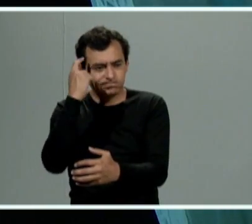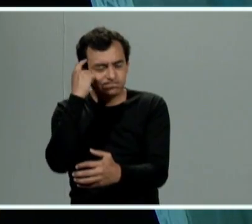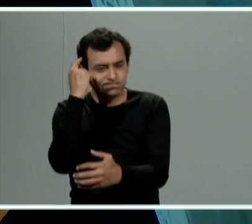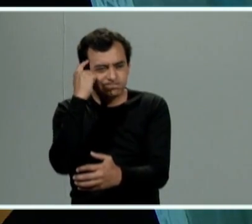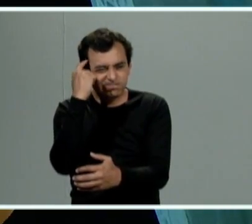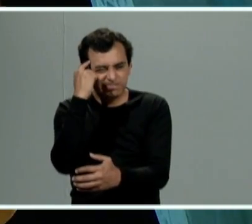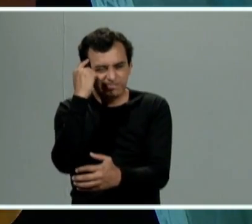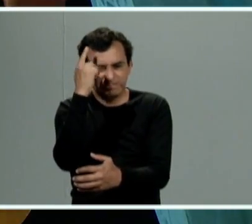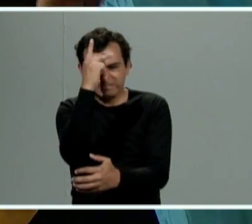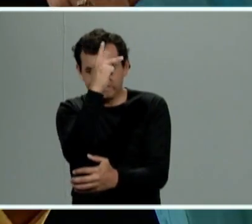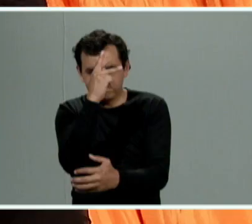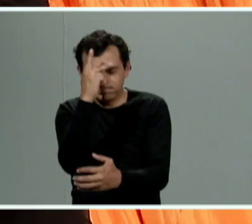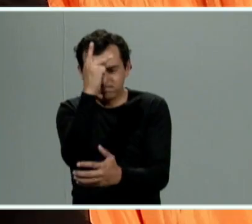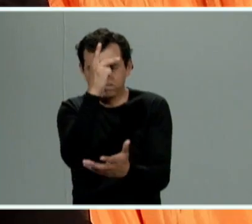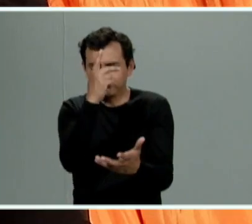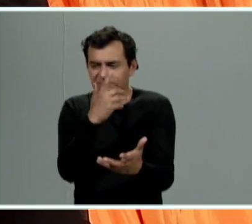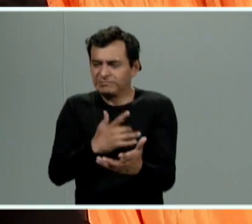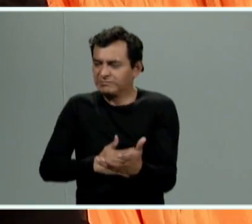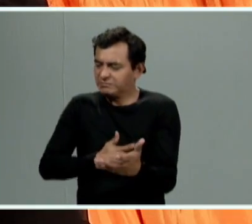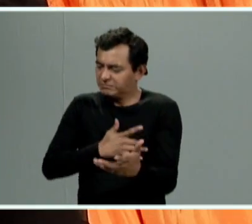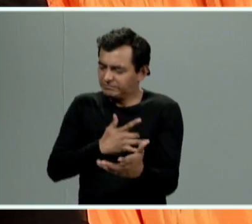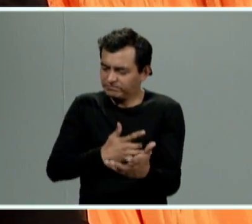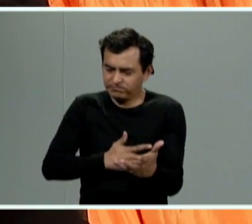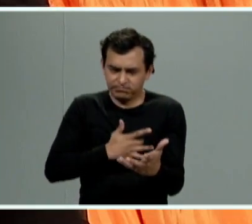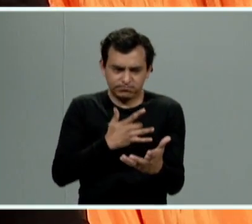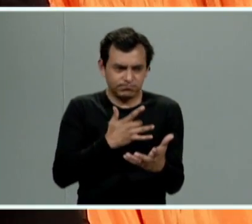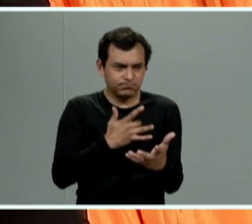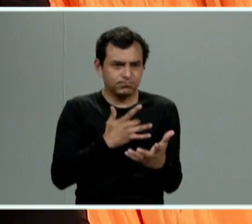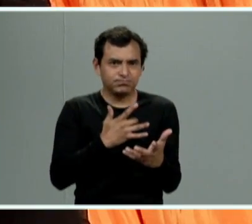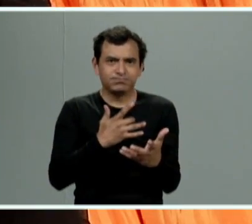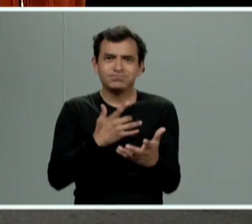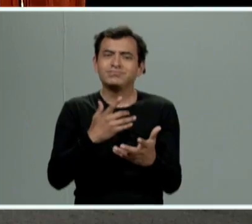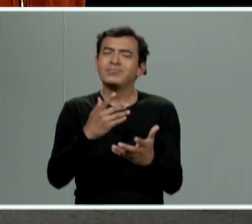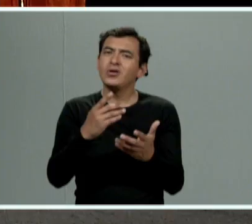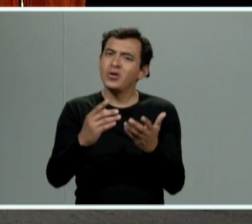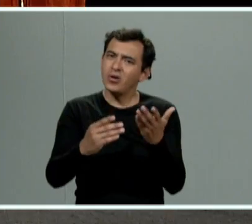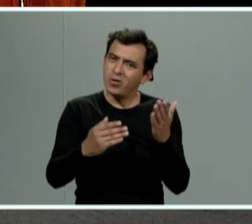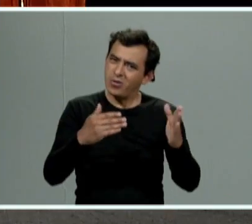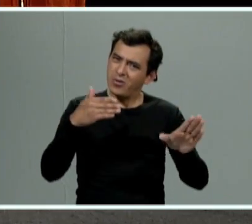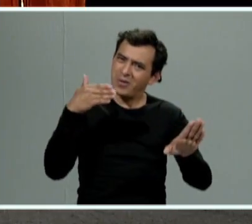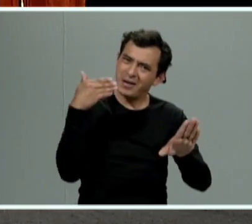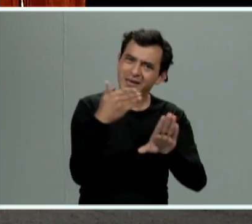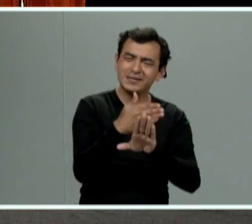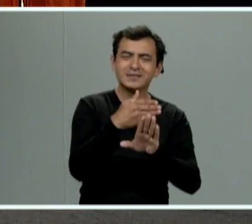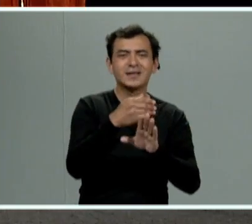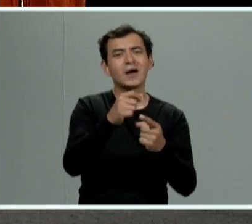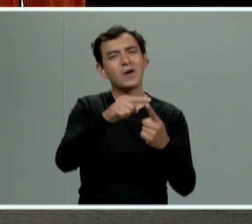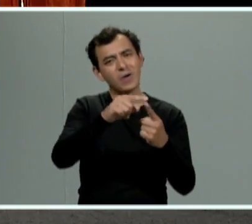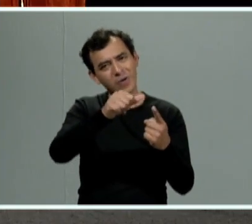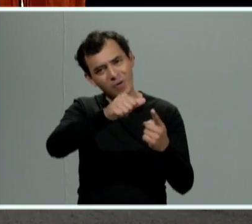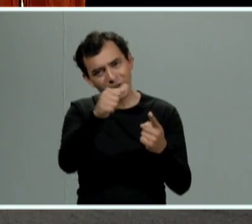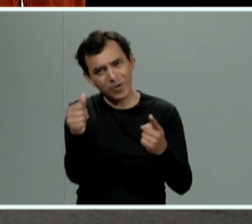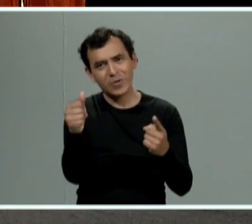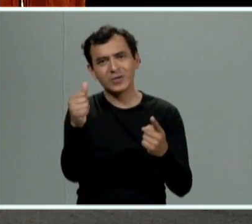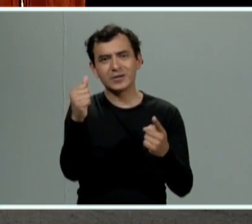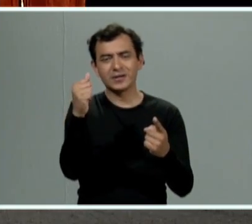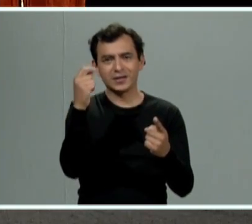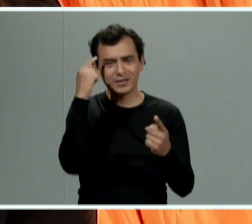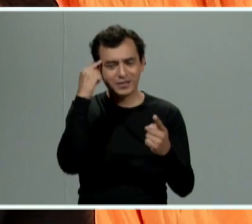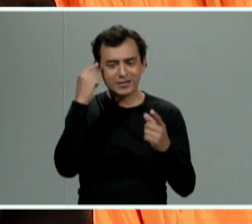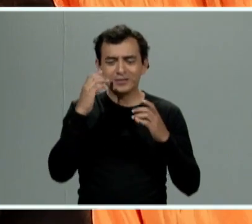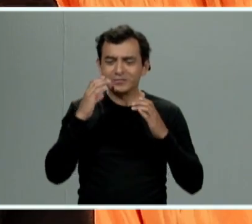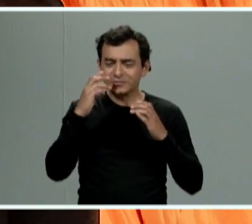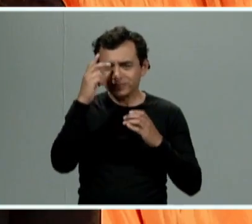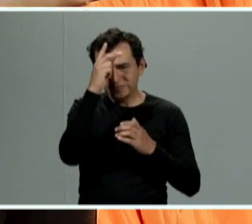víctima que nos puede dar pauta a la existencia de otro tipo de violencia que sería en este caso la violencia psicológica la violencia